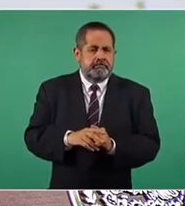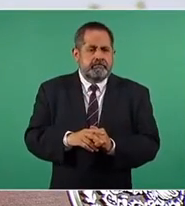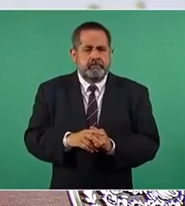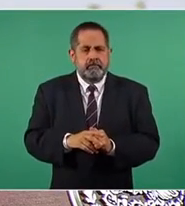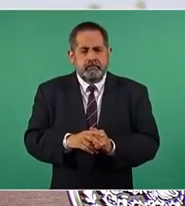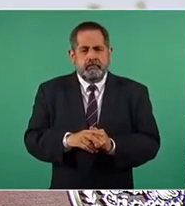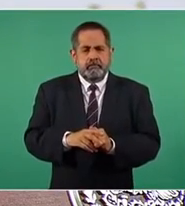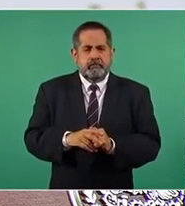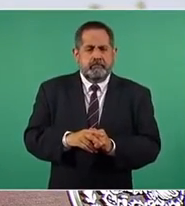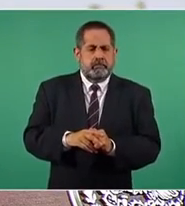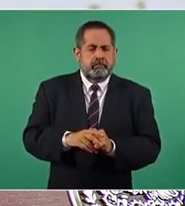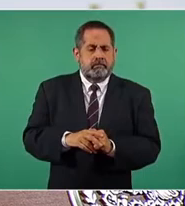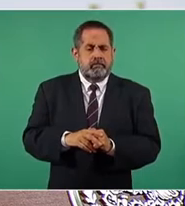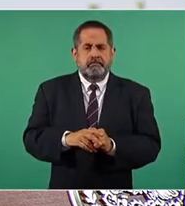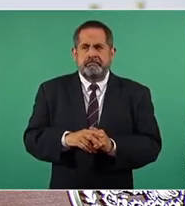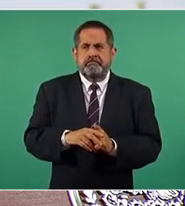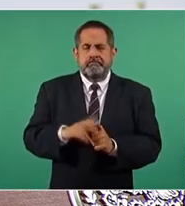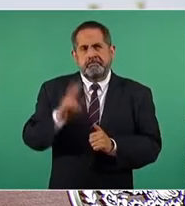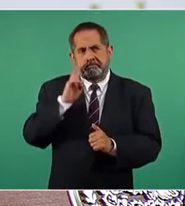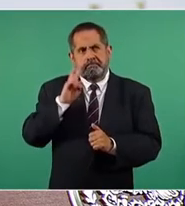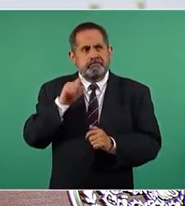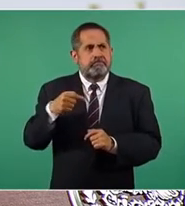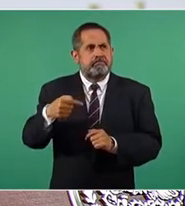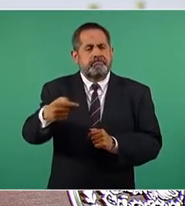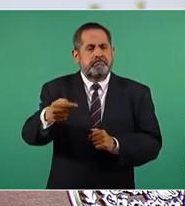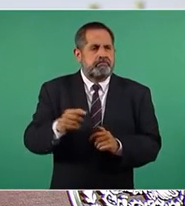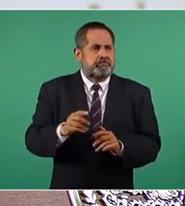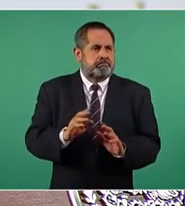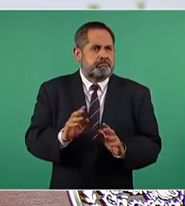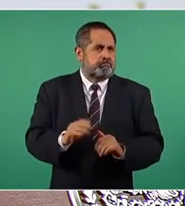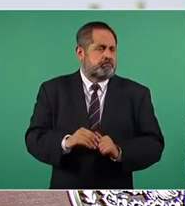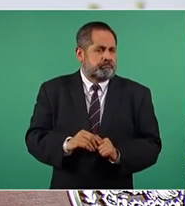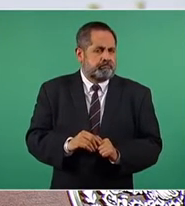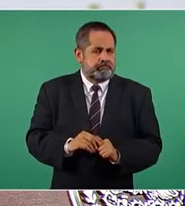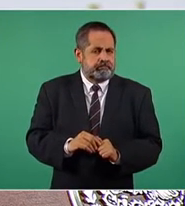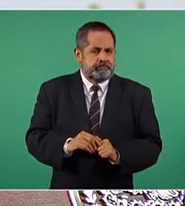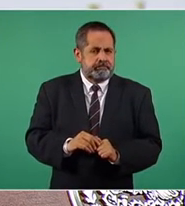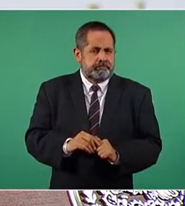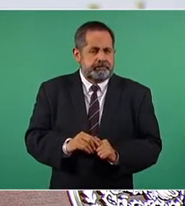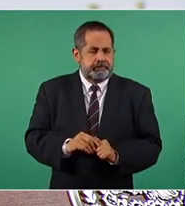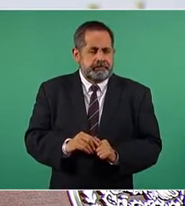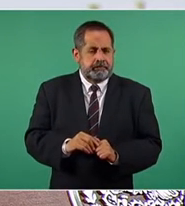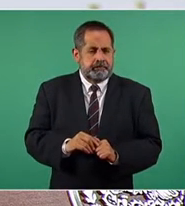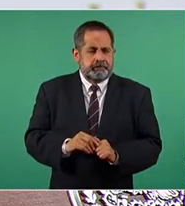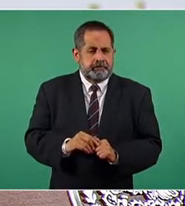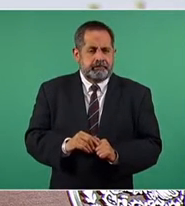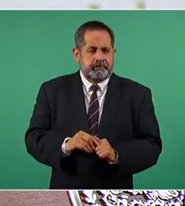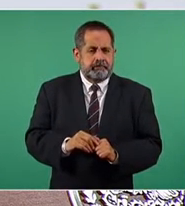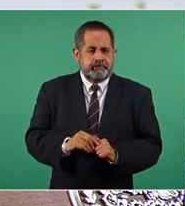ningún asunto